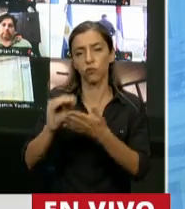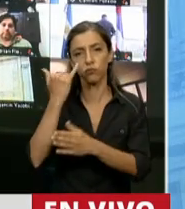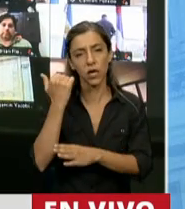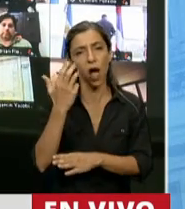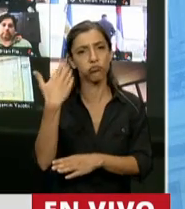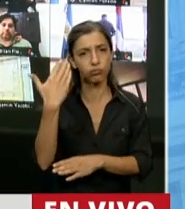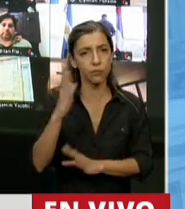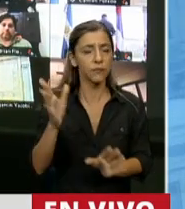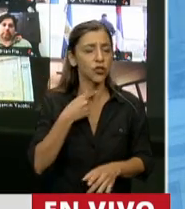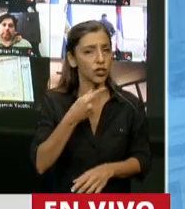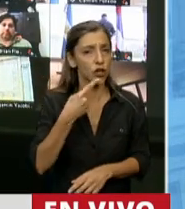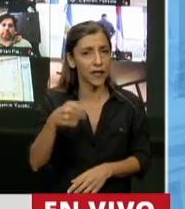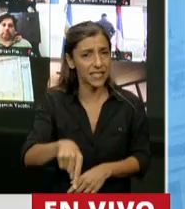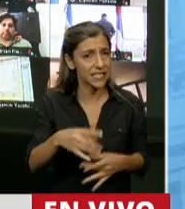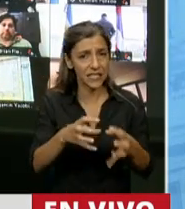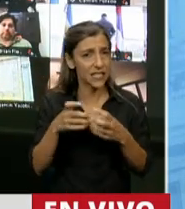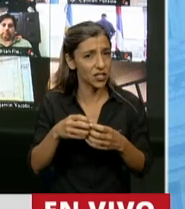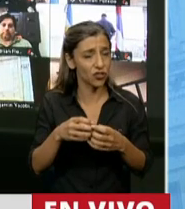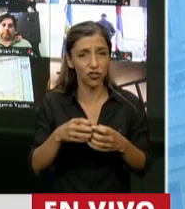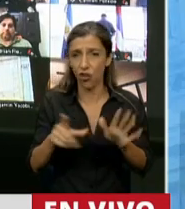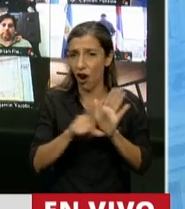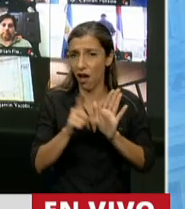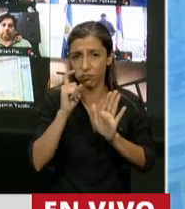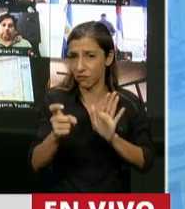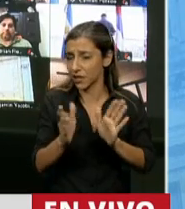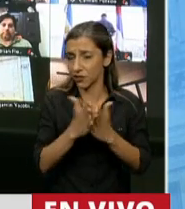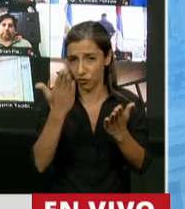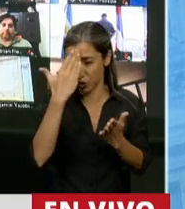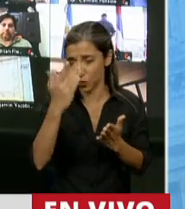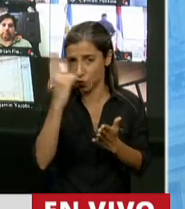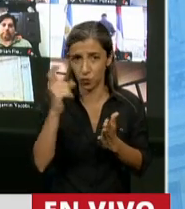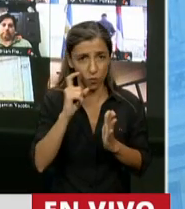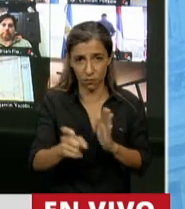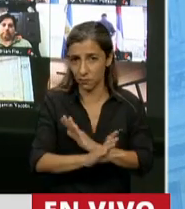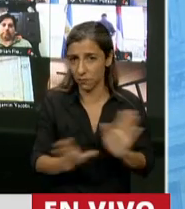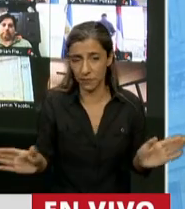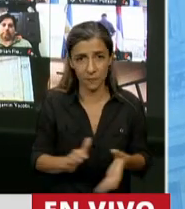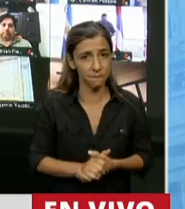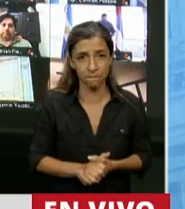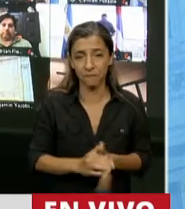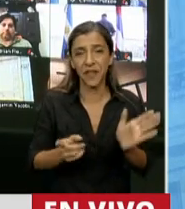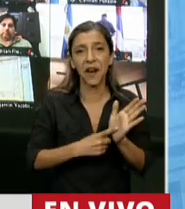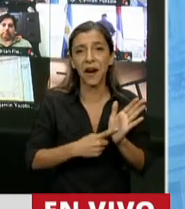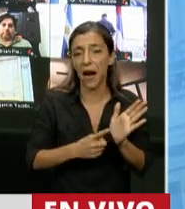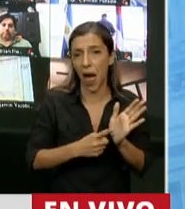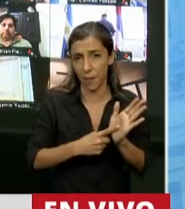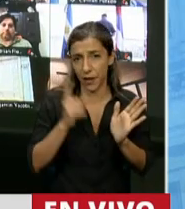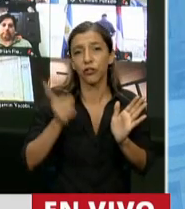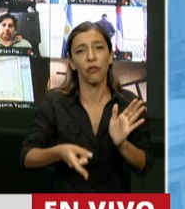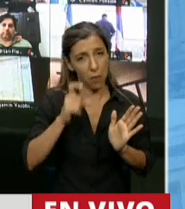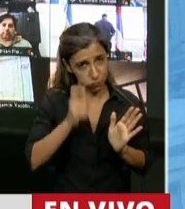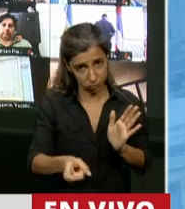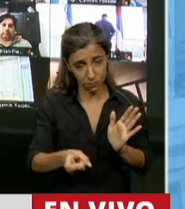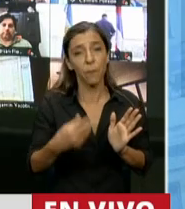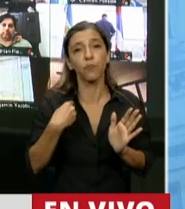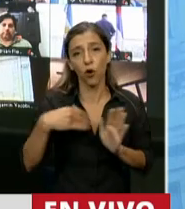sesión es ilegal y también esta sesión es inconstitucional. Se ha violado el reglamento de la Cámara teniendo en cuenta que